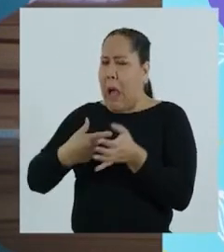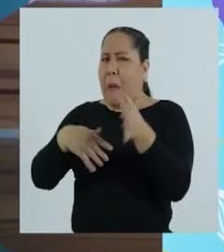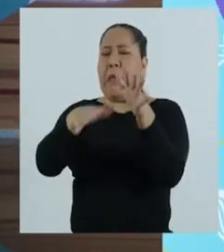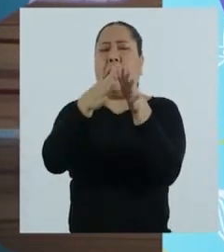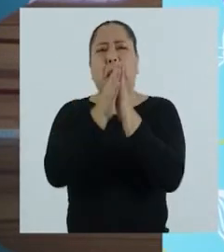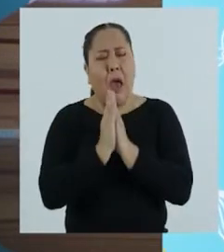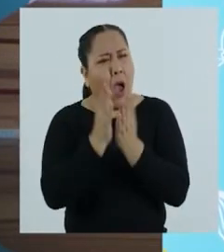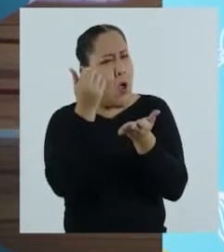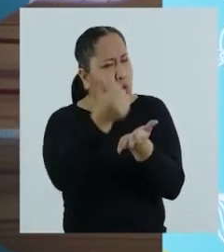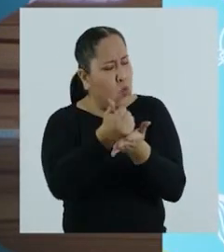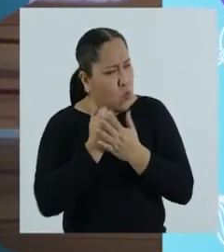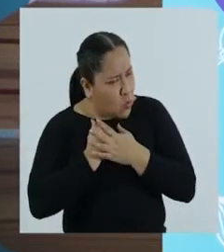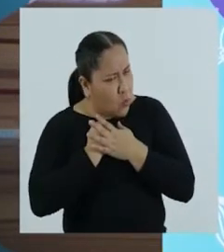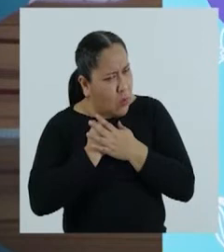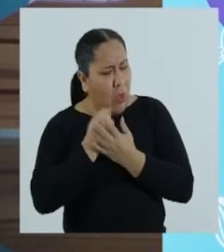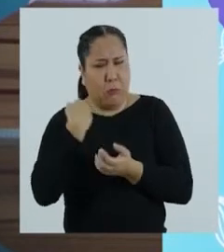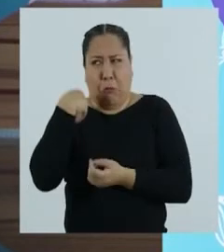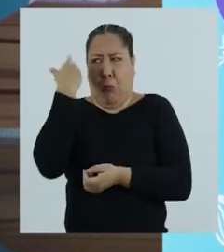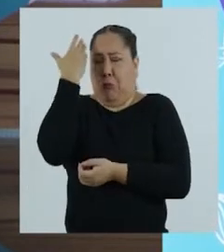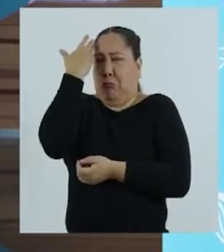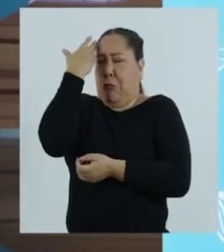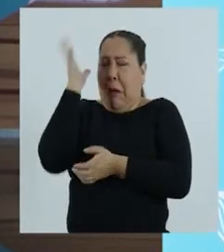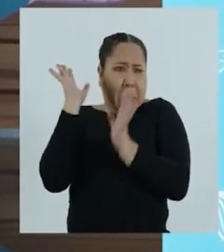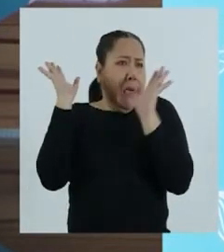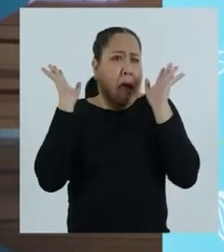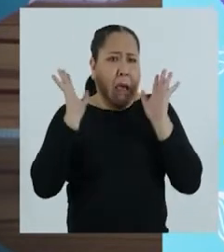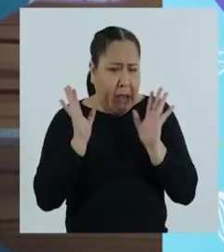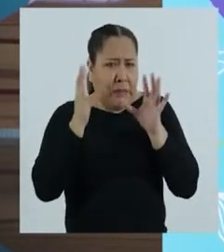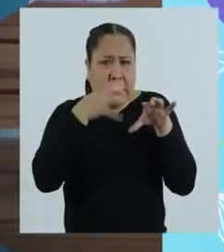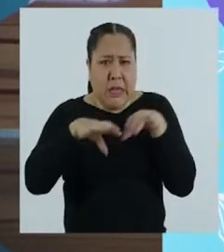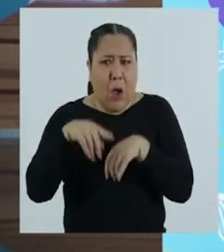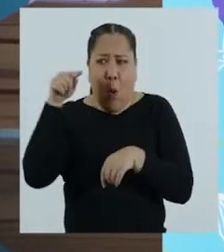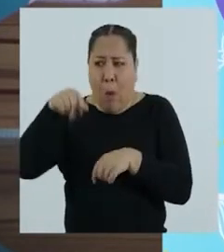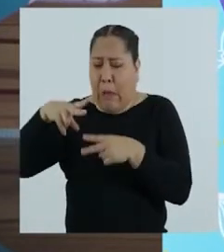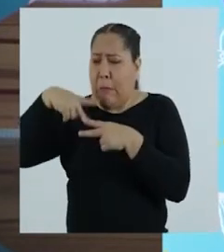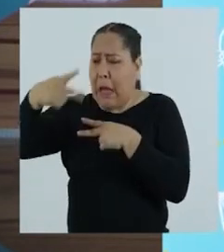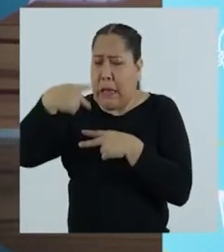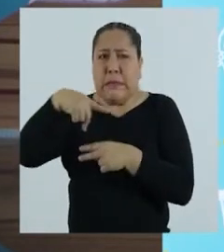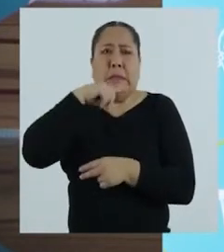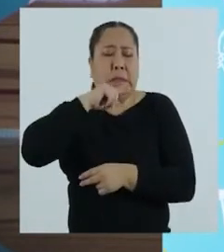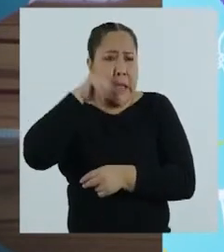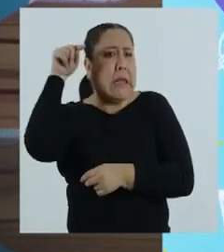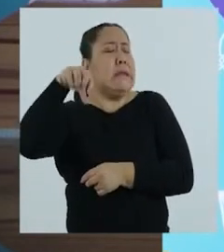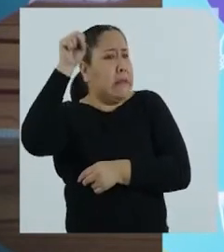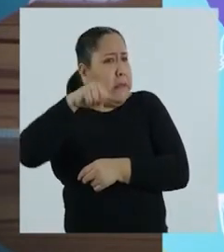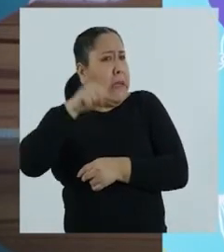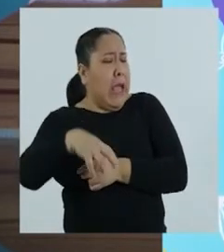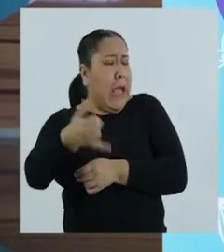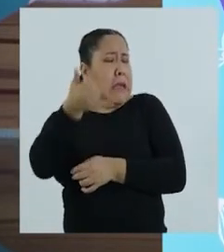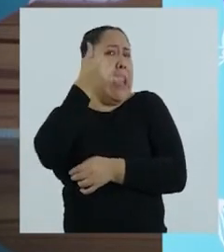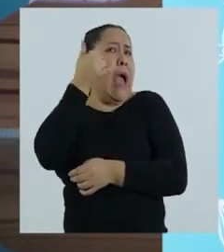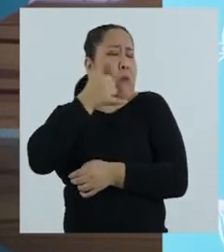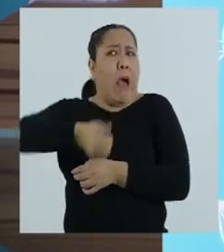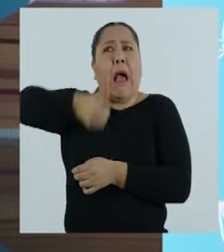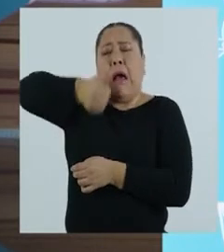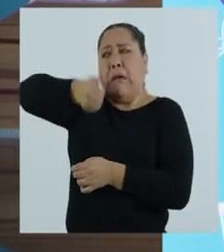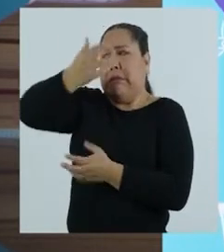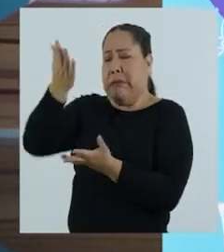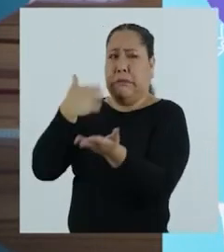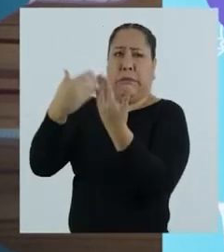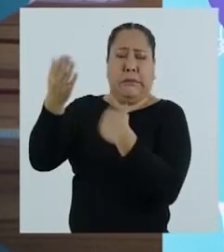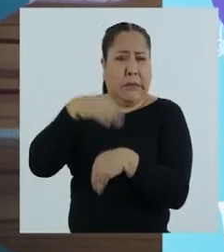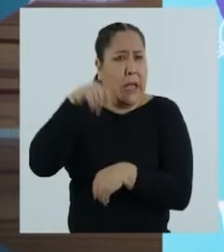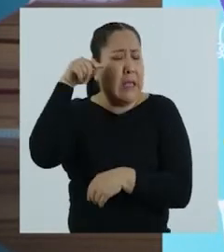señora estaba pidiendo ayuda. Yo no sabía qué hacer, pero una de las vecinas sí. Y llamó a las